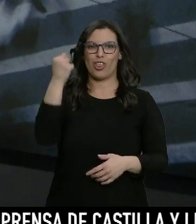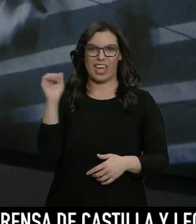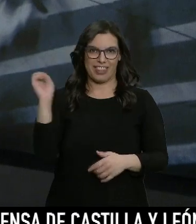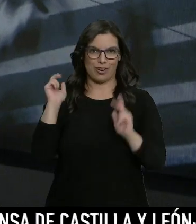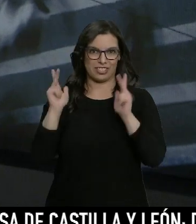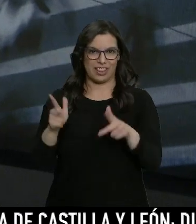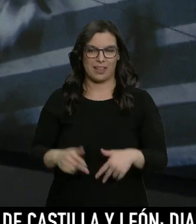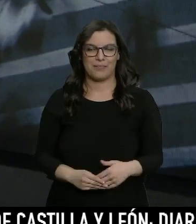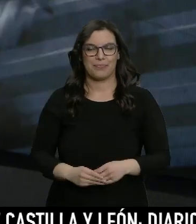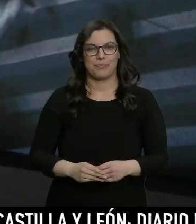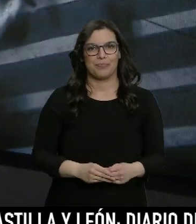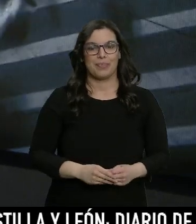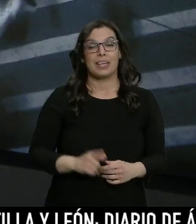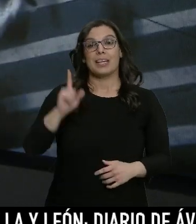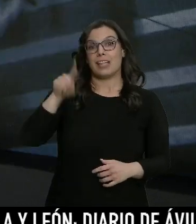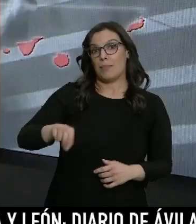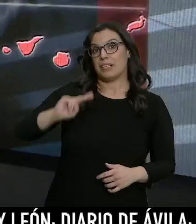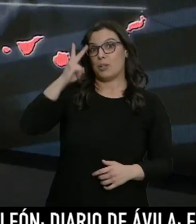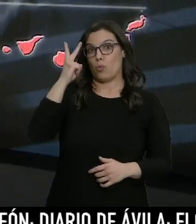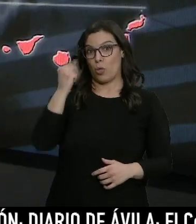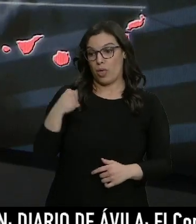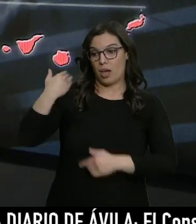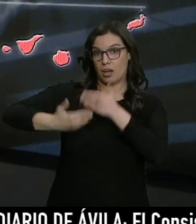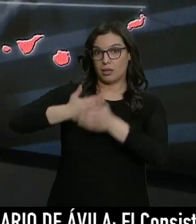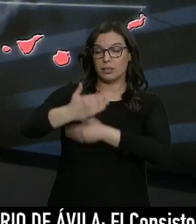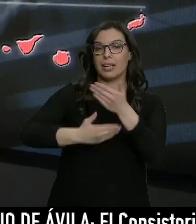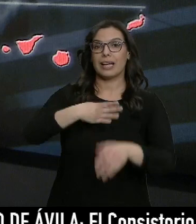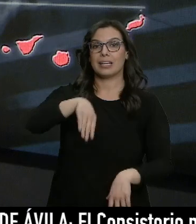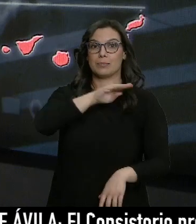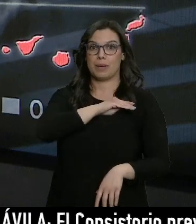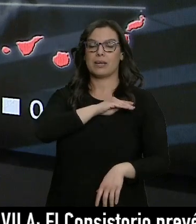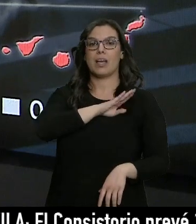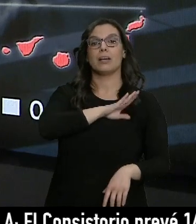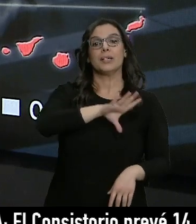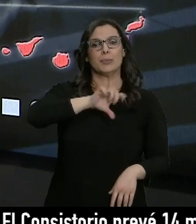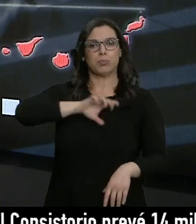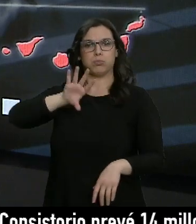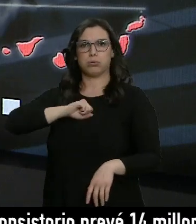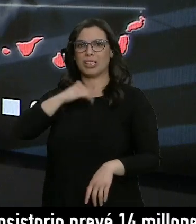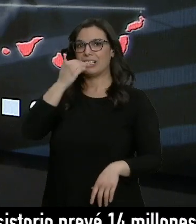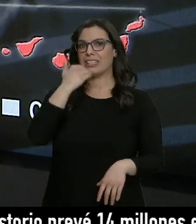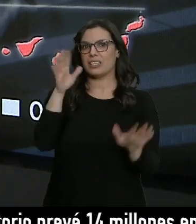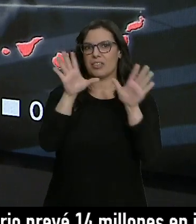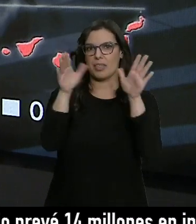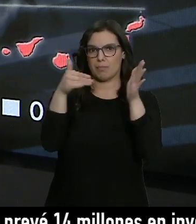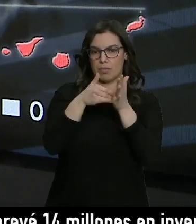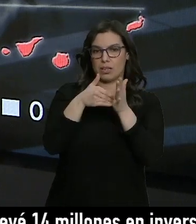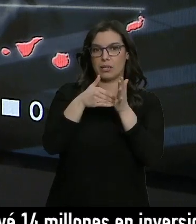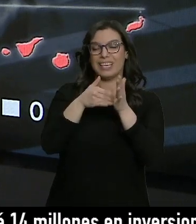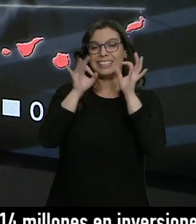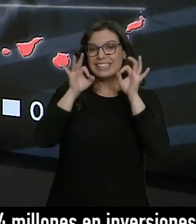consecutivo. Y también por segundo día consecutivo los contagios en España bordean los 10.000. Son